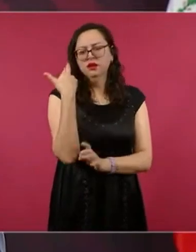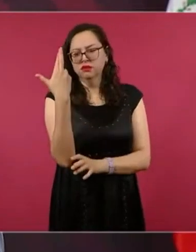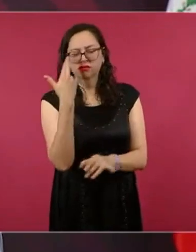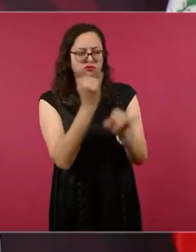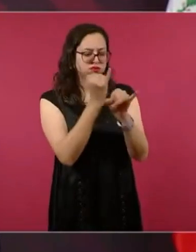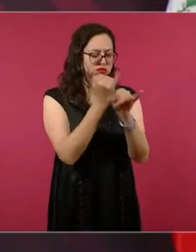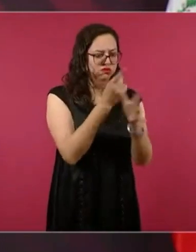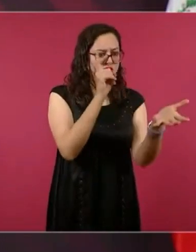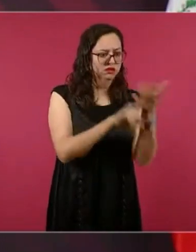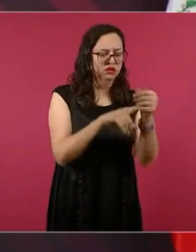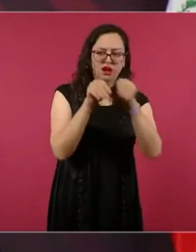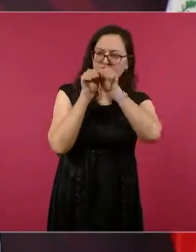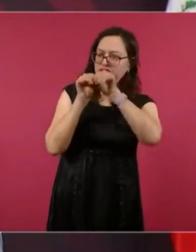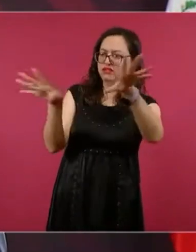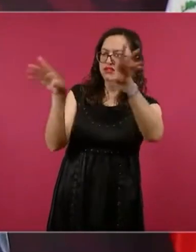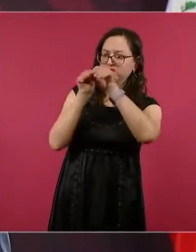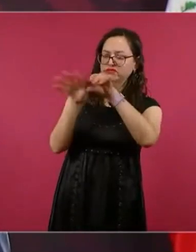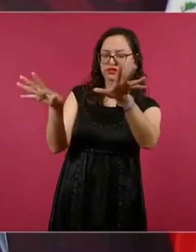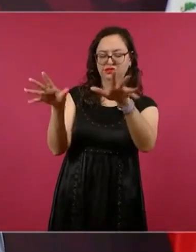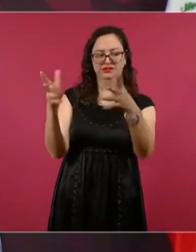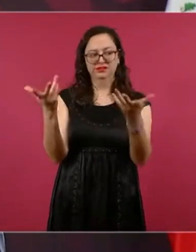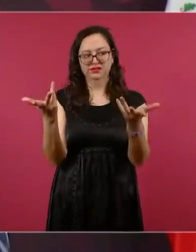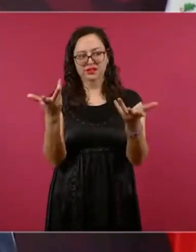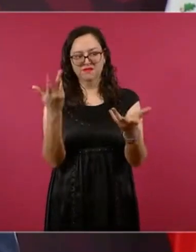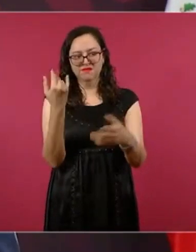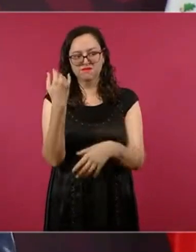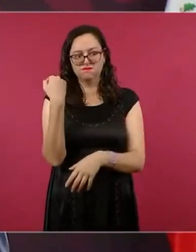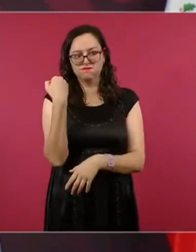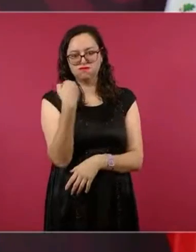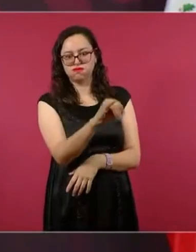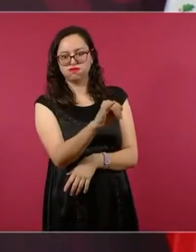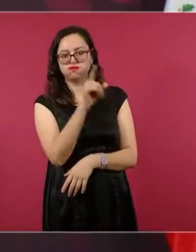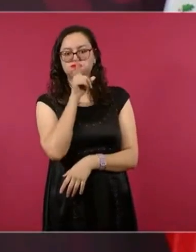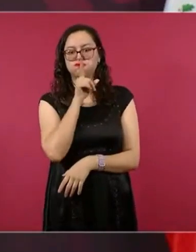parezca contradictorio, paradójico, no informan,